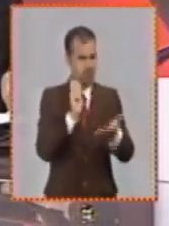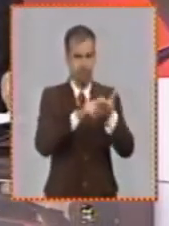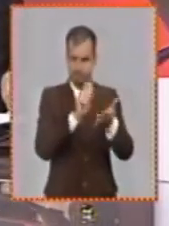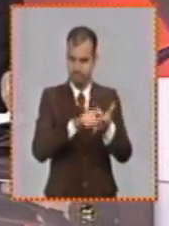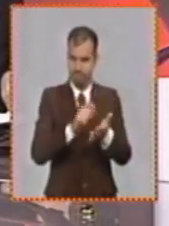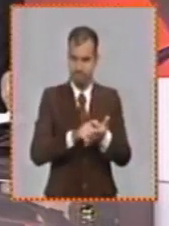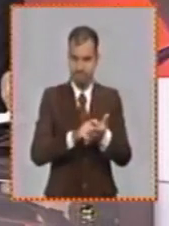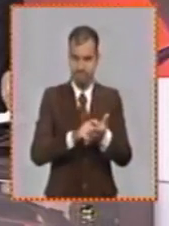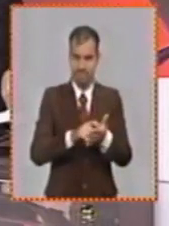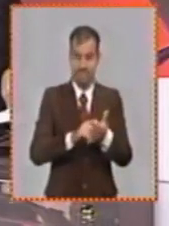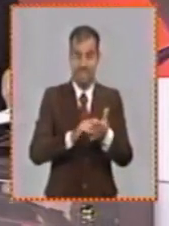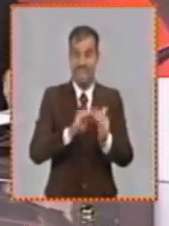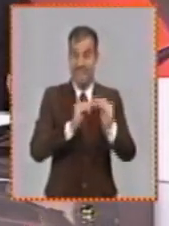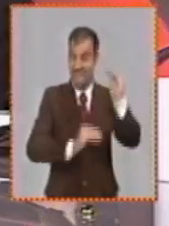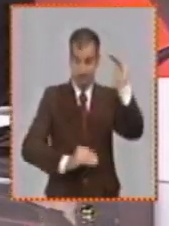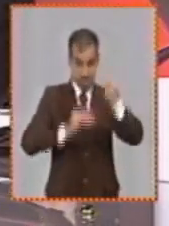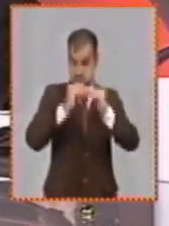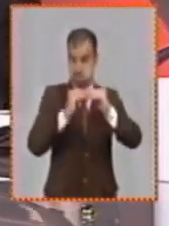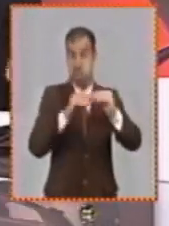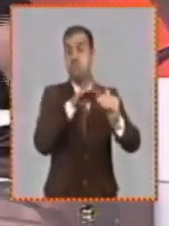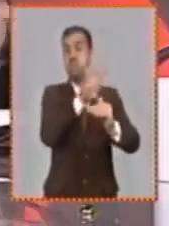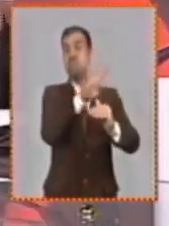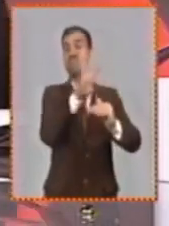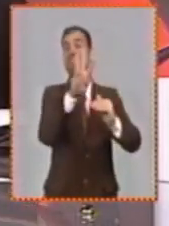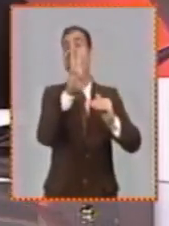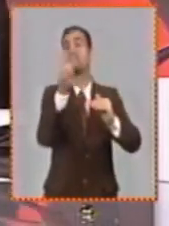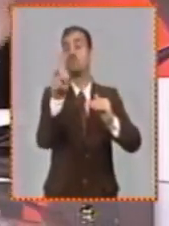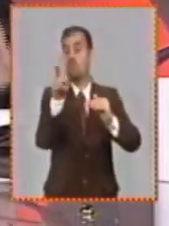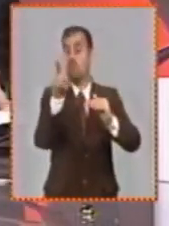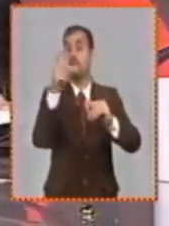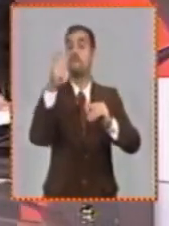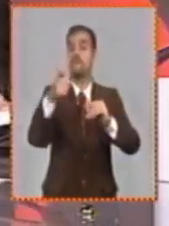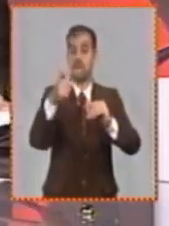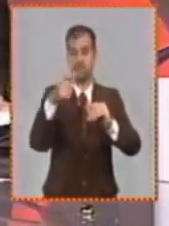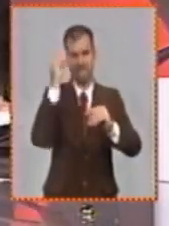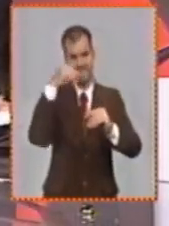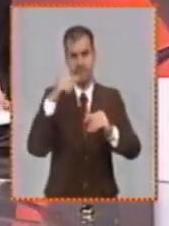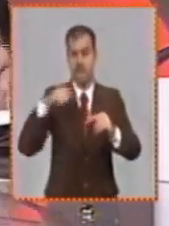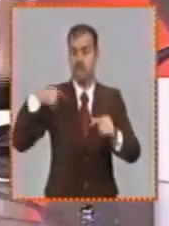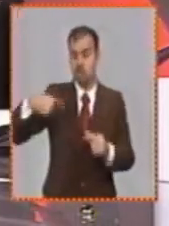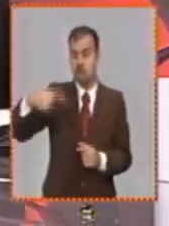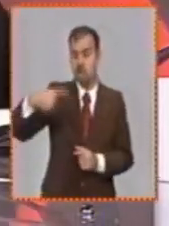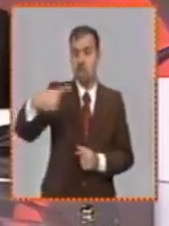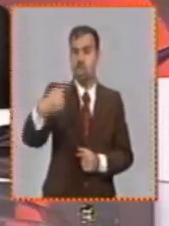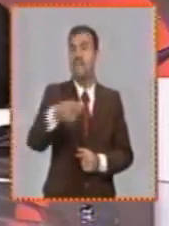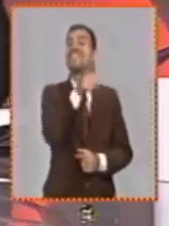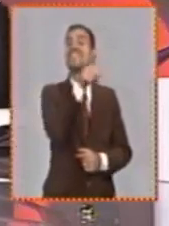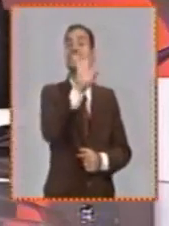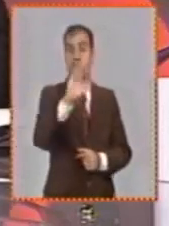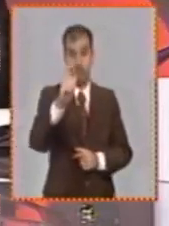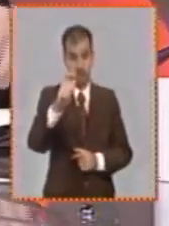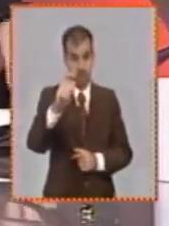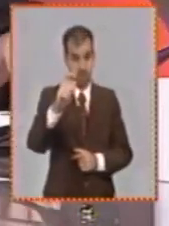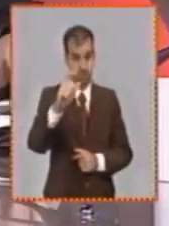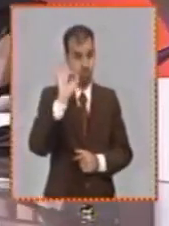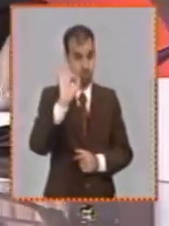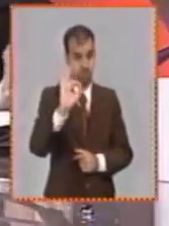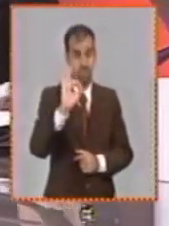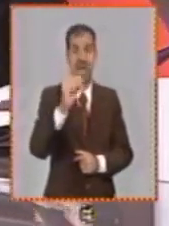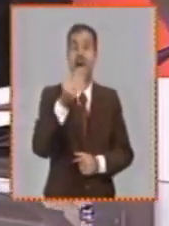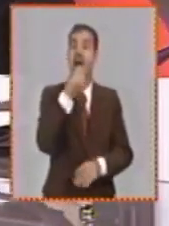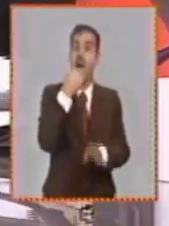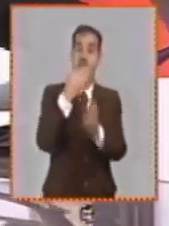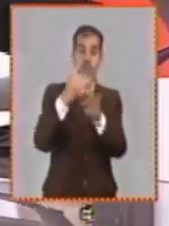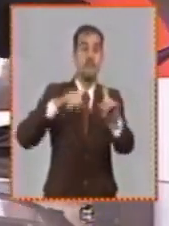432 pesos le pueden cobrar a los trabajadores es decir un promedio de 18 pesos diarios para almuerzo y